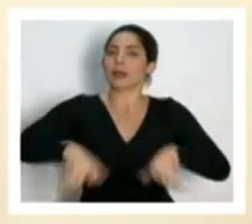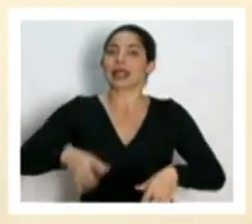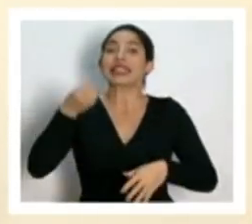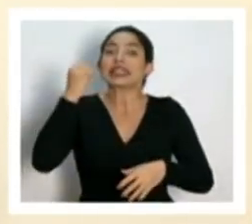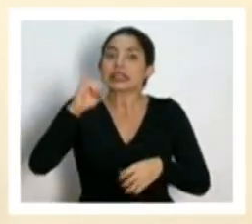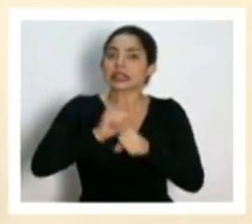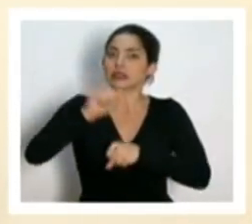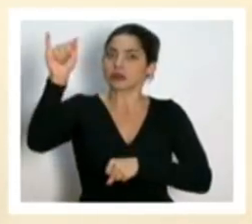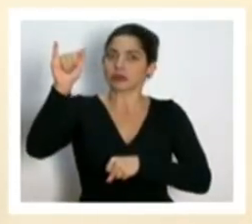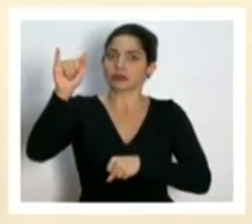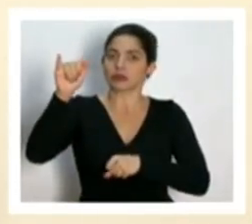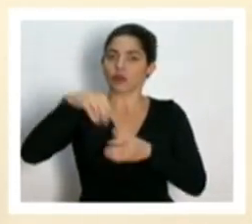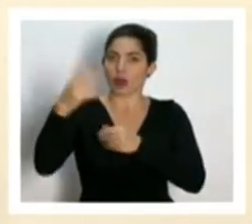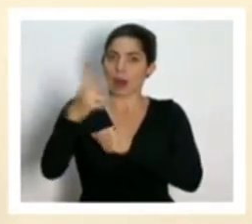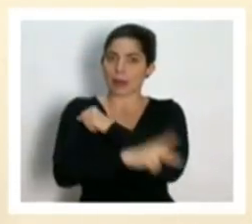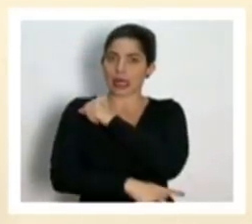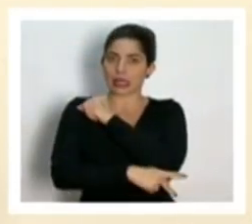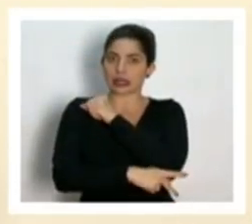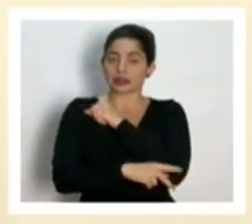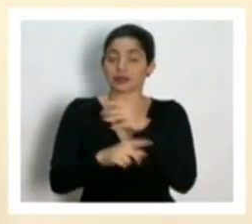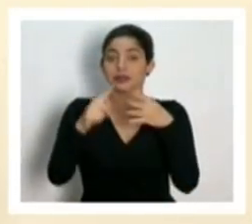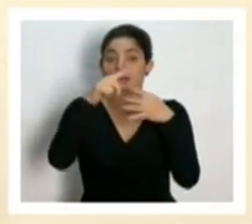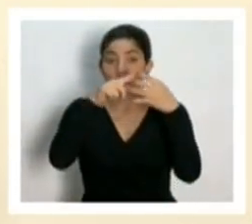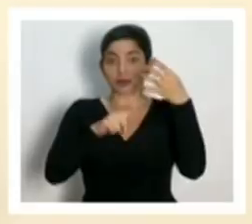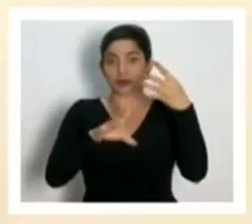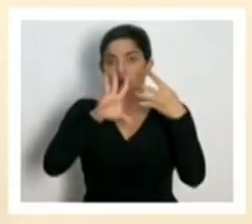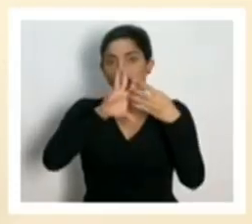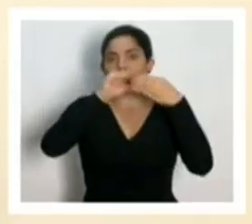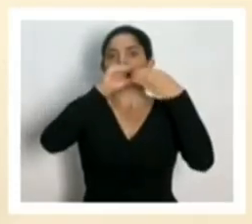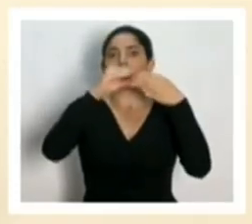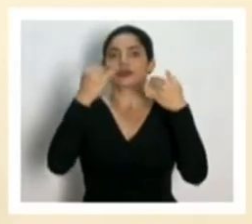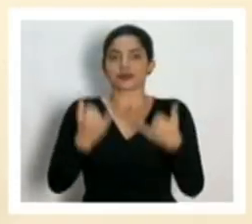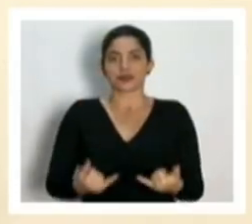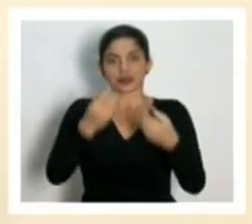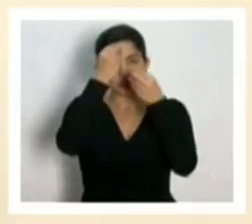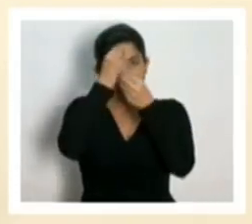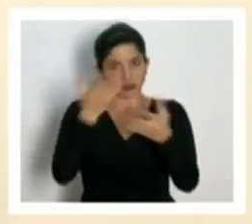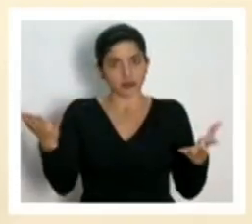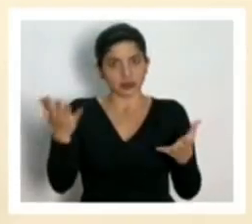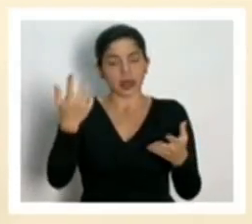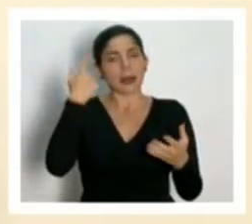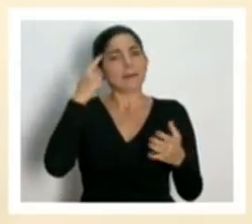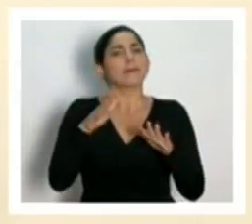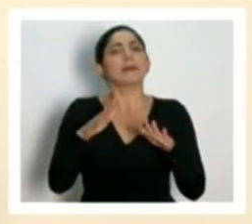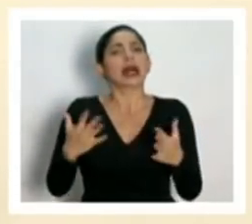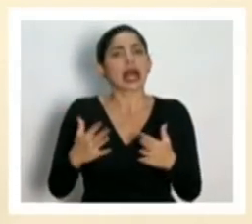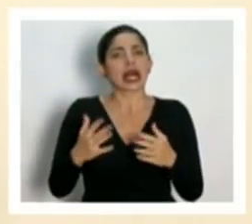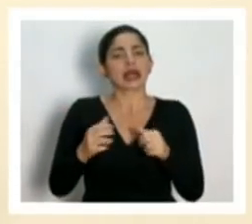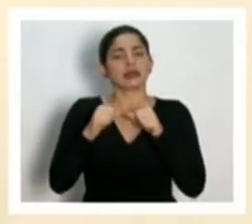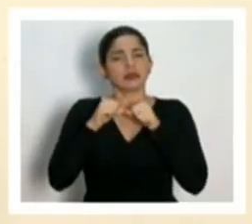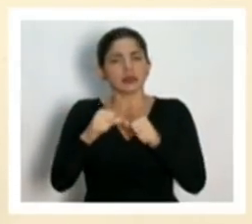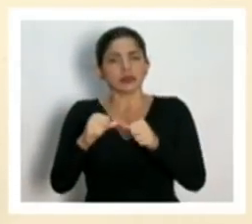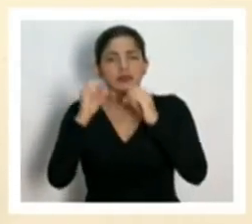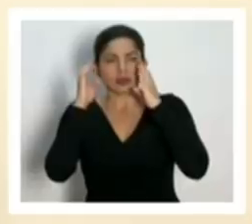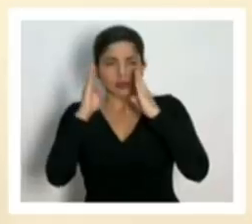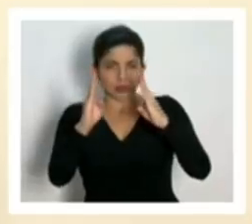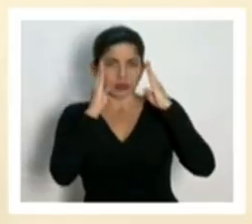son cuatro medidas que el gobierno de la república anuncia para seguir el abordaje de